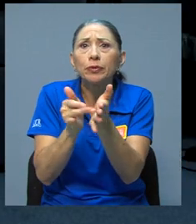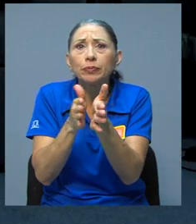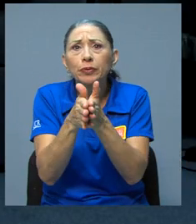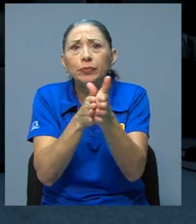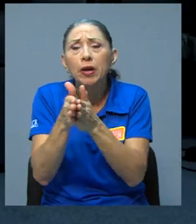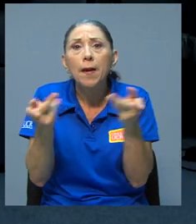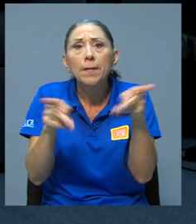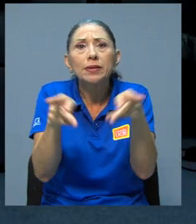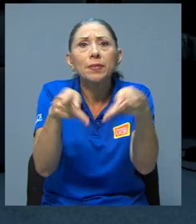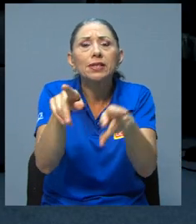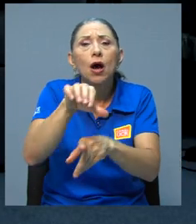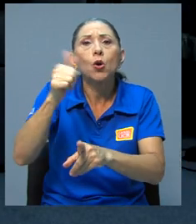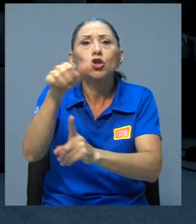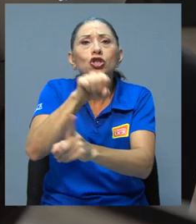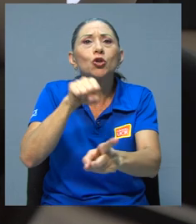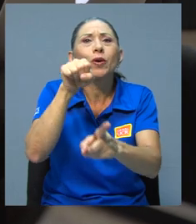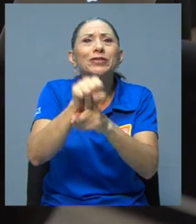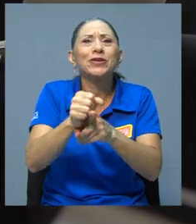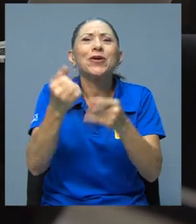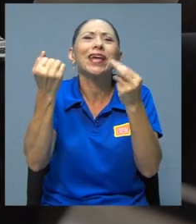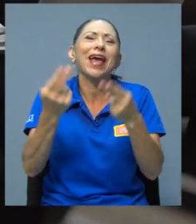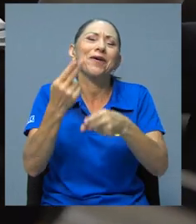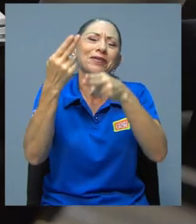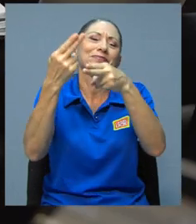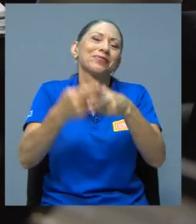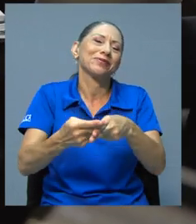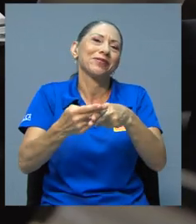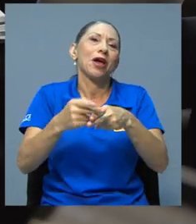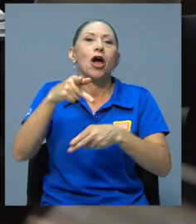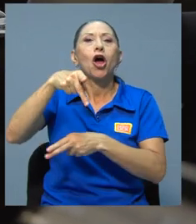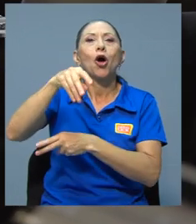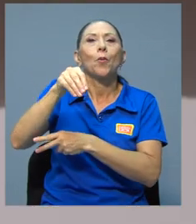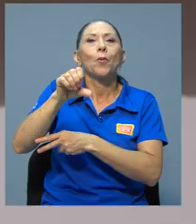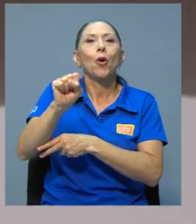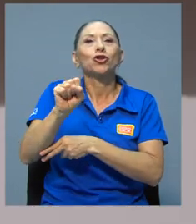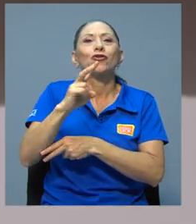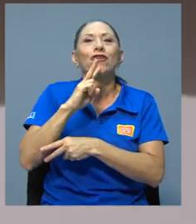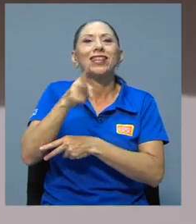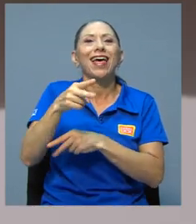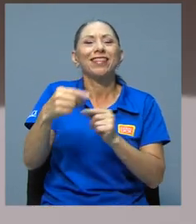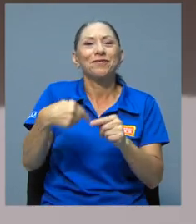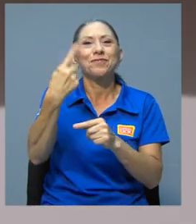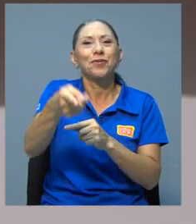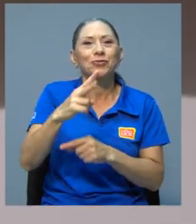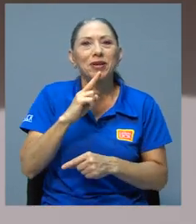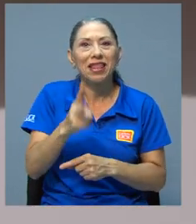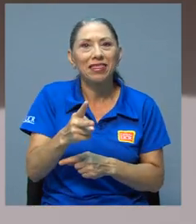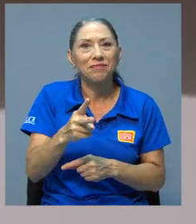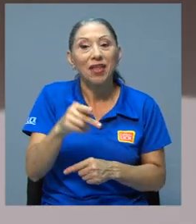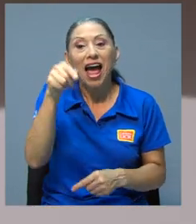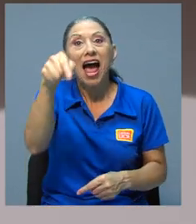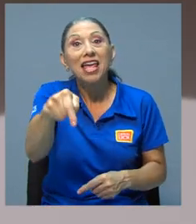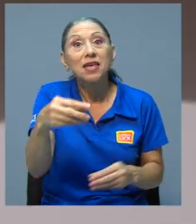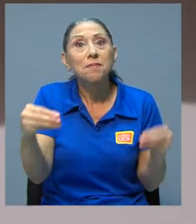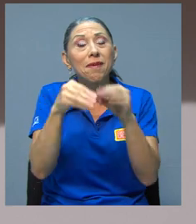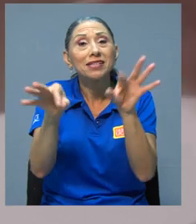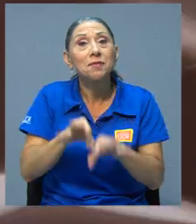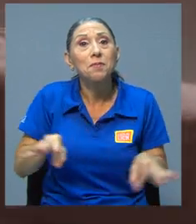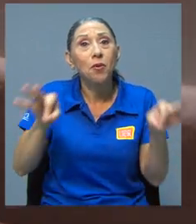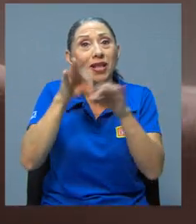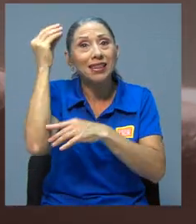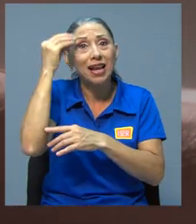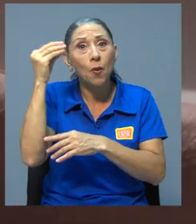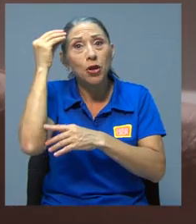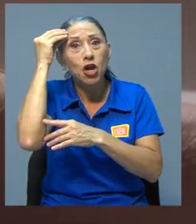otro fenómeno de nuestros días, conocido como la posverdad, en el cual la opinión es más